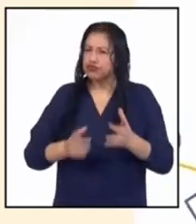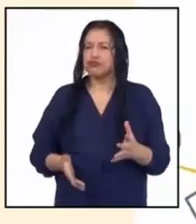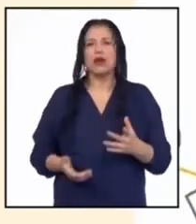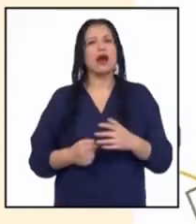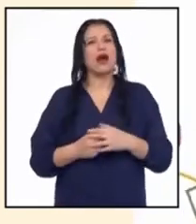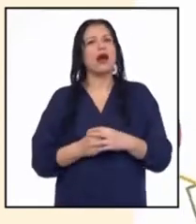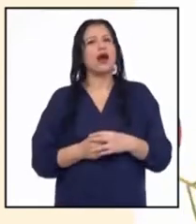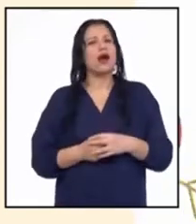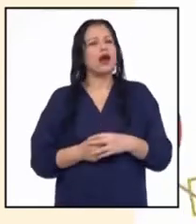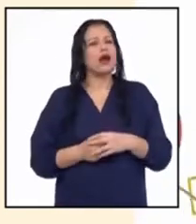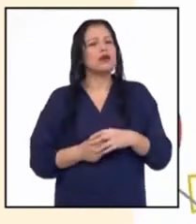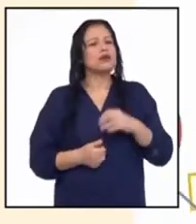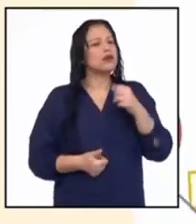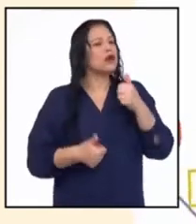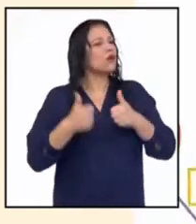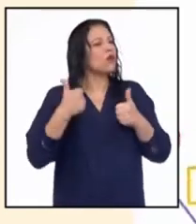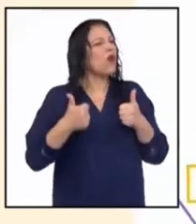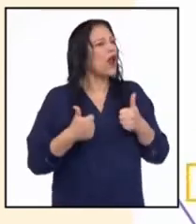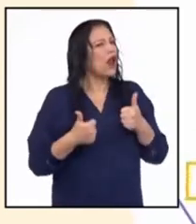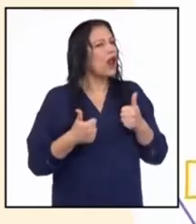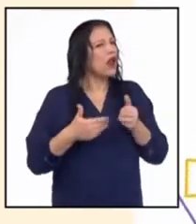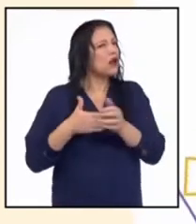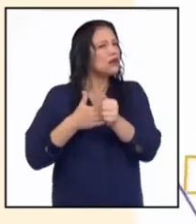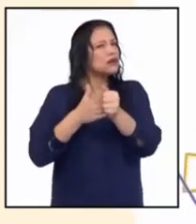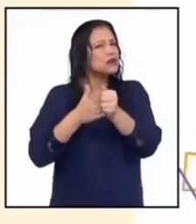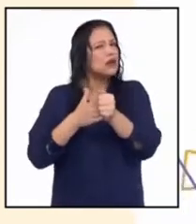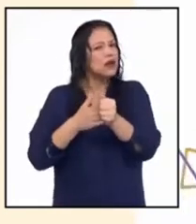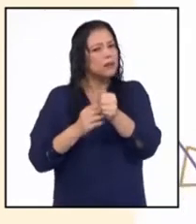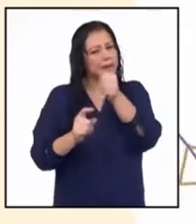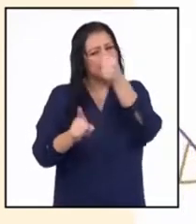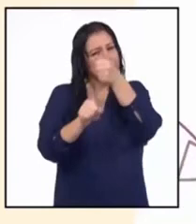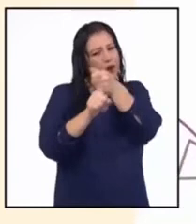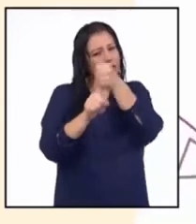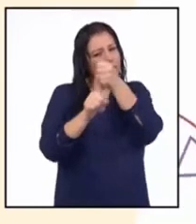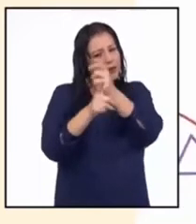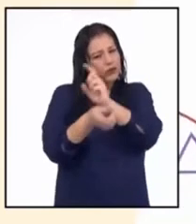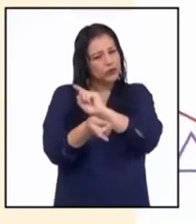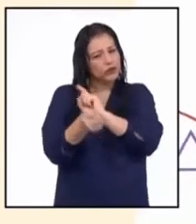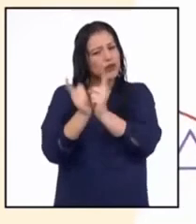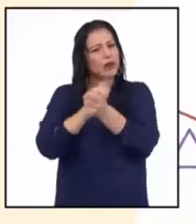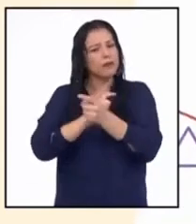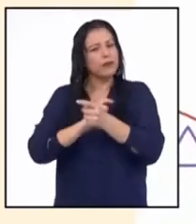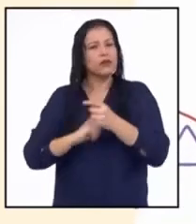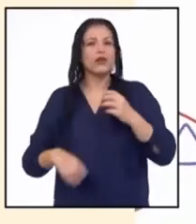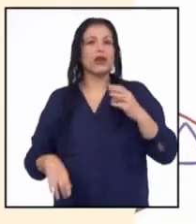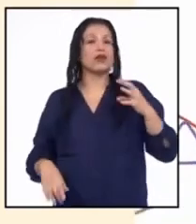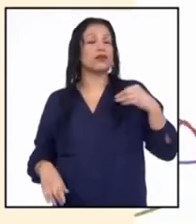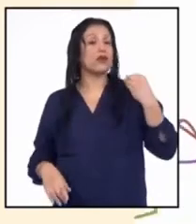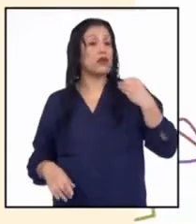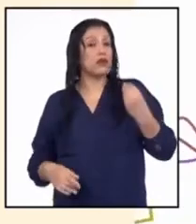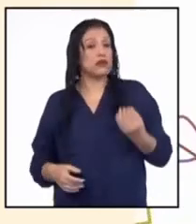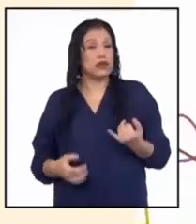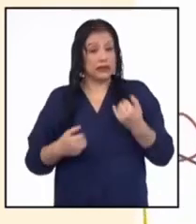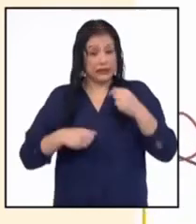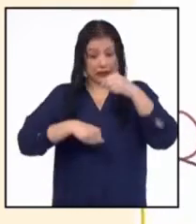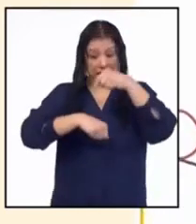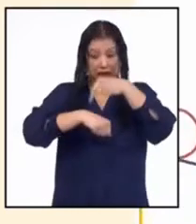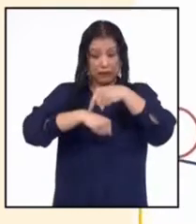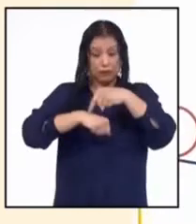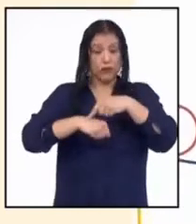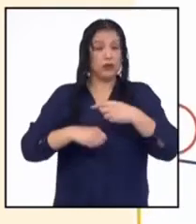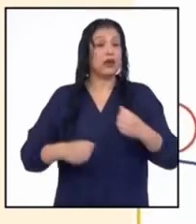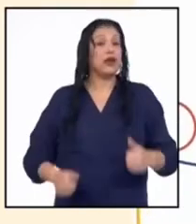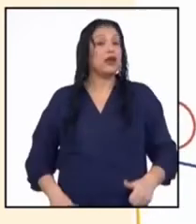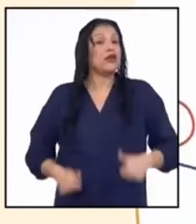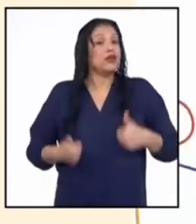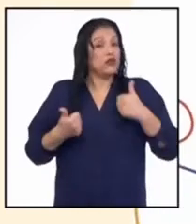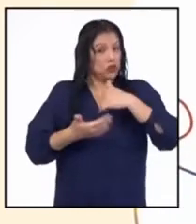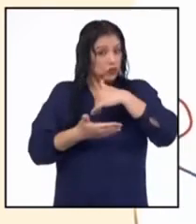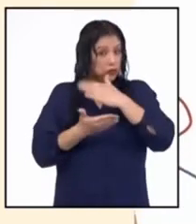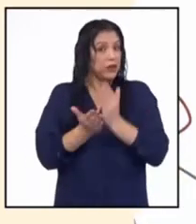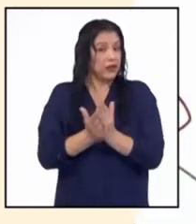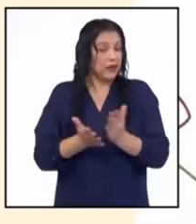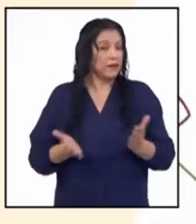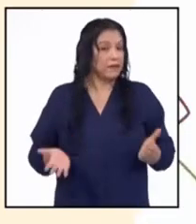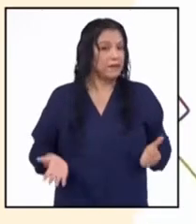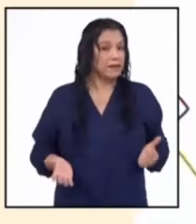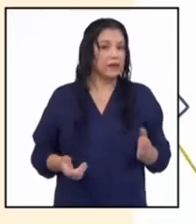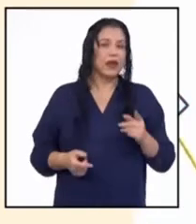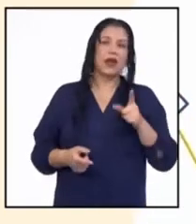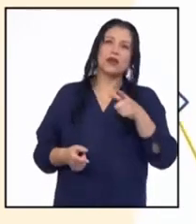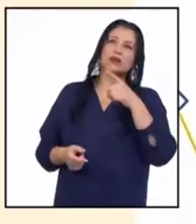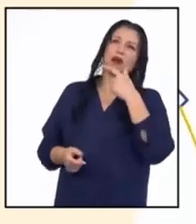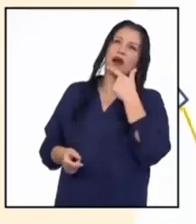gestionar qué? Pues los propios cambios que tienen los adolescentes en esta etapa de su vida. A eso se refiere.